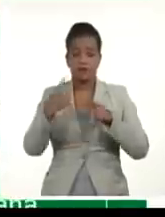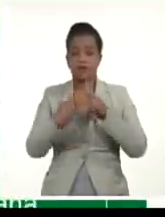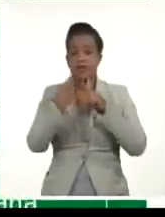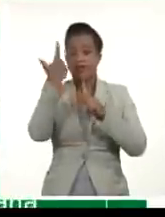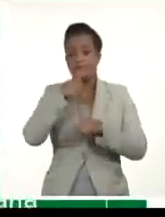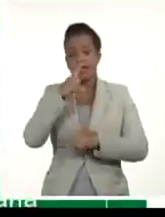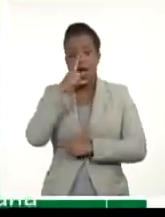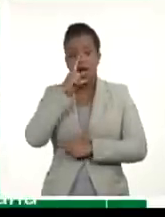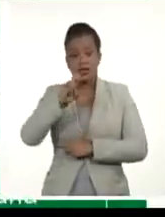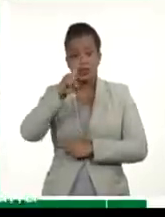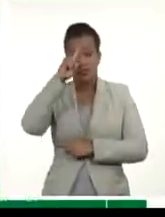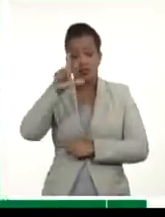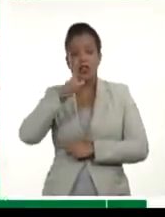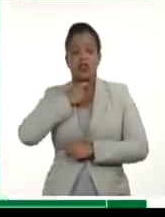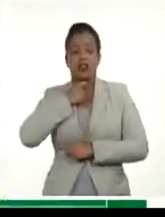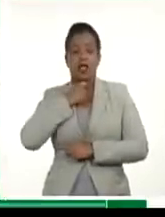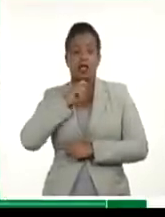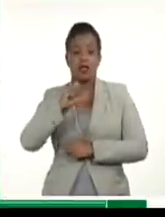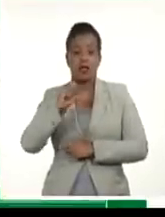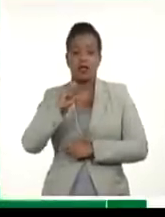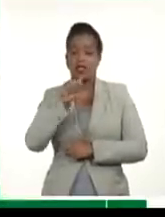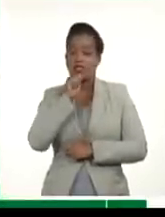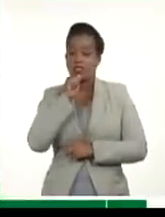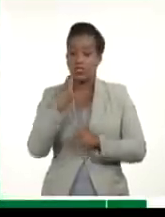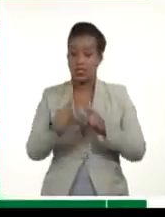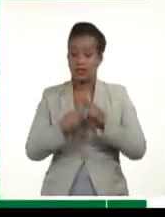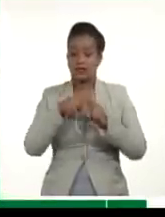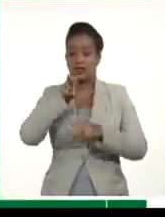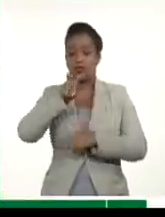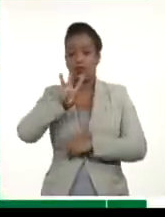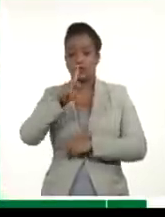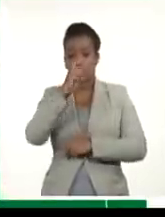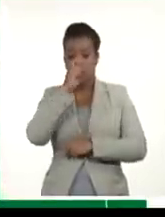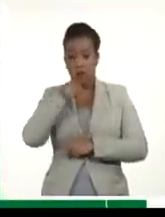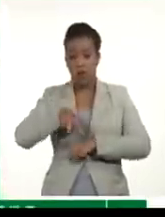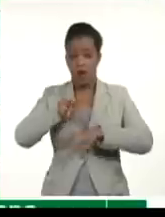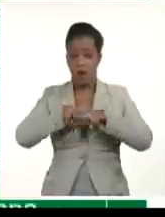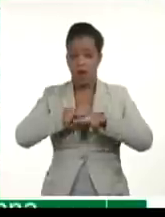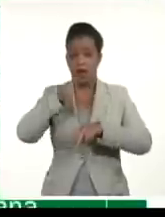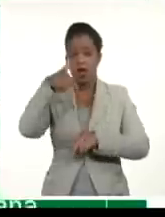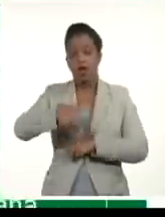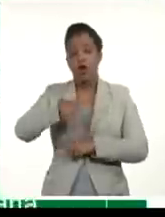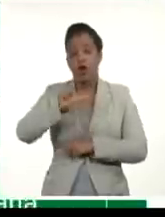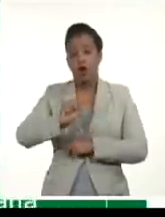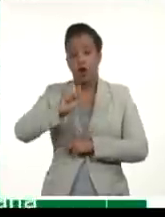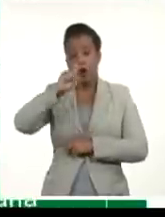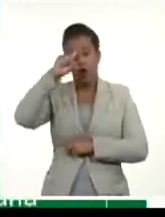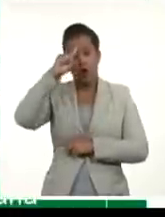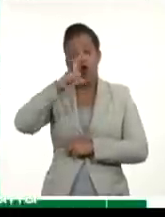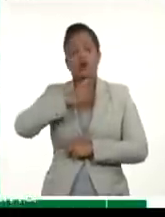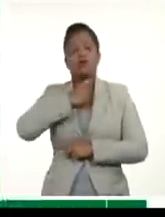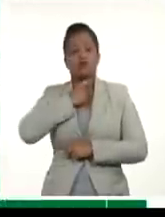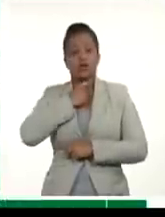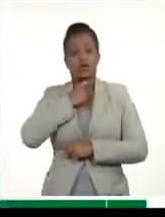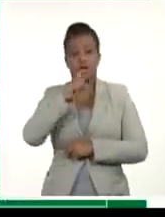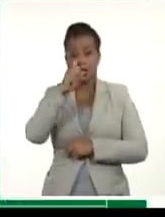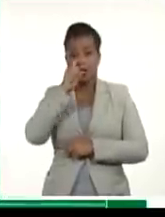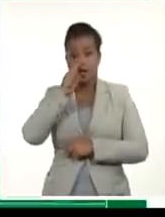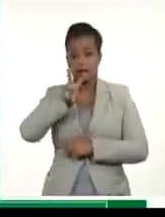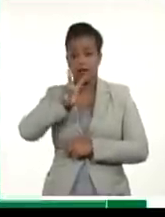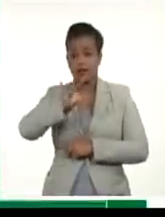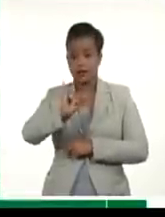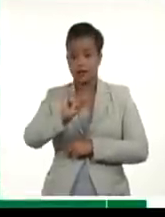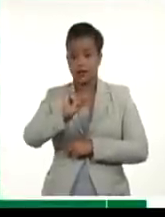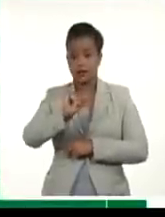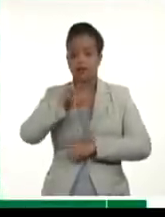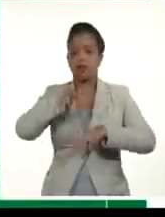Leidis Morales Armenteros, 34 años, La Habana. José Carlos Chatman Serrano, 36 años,